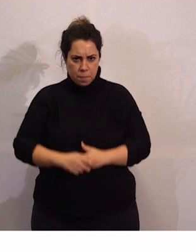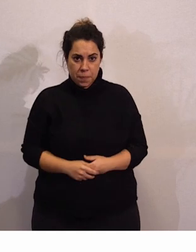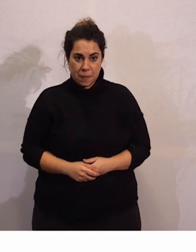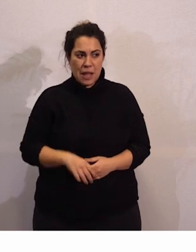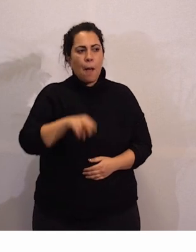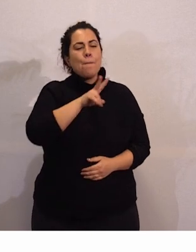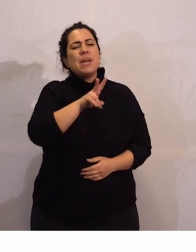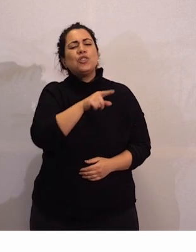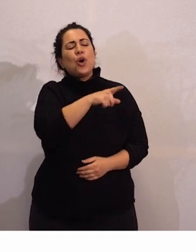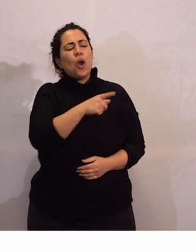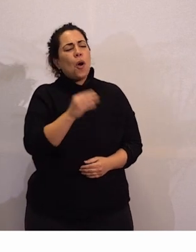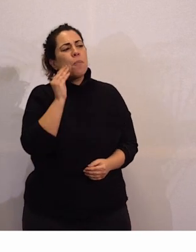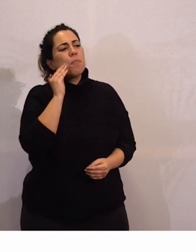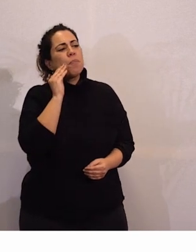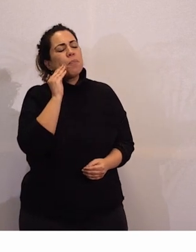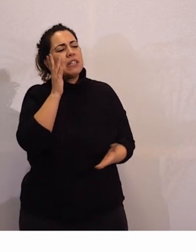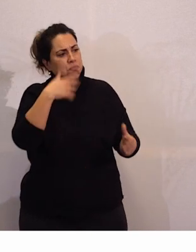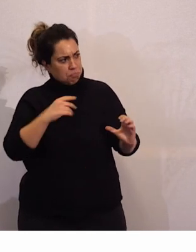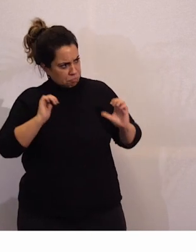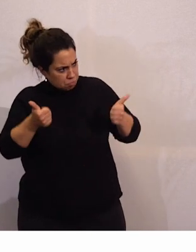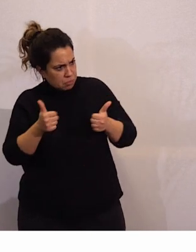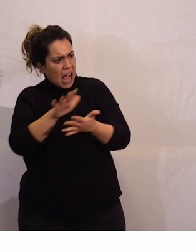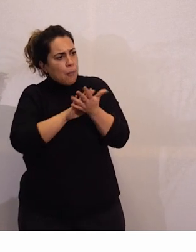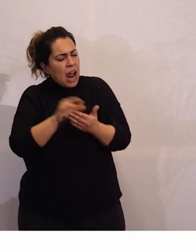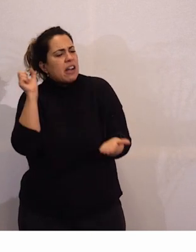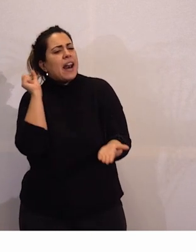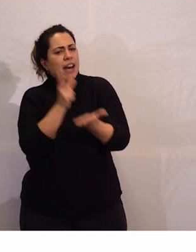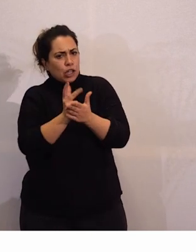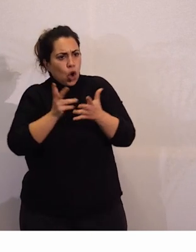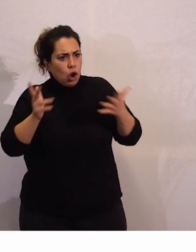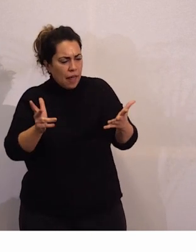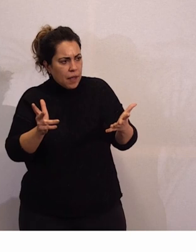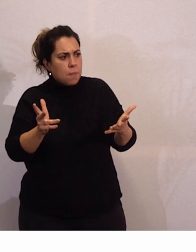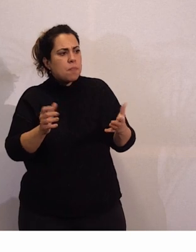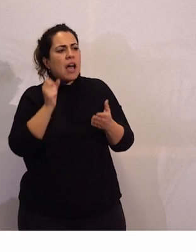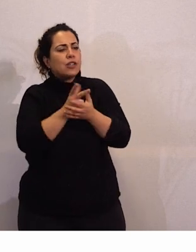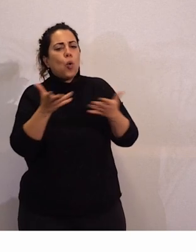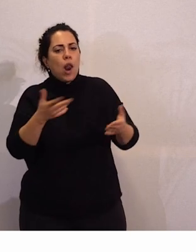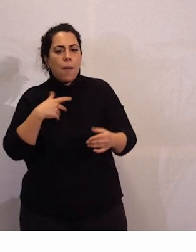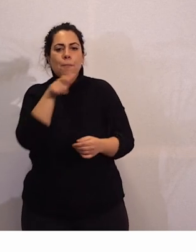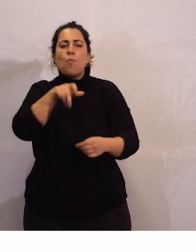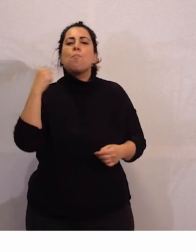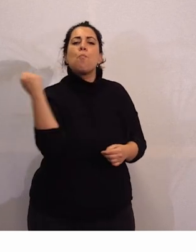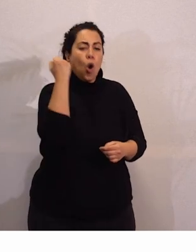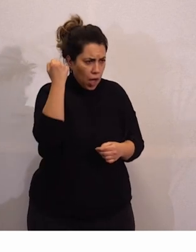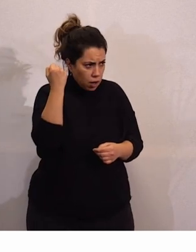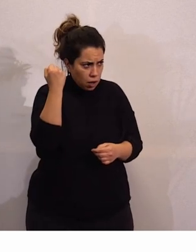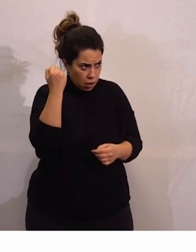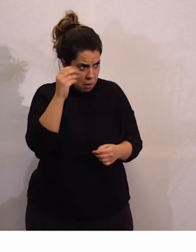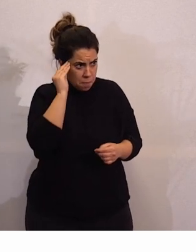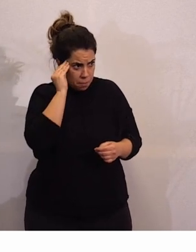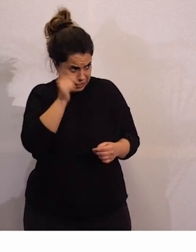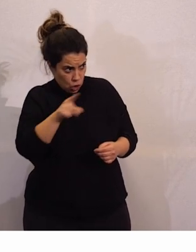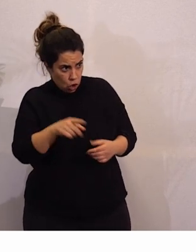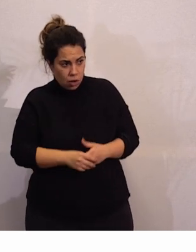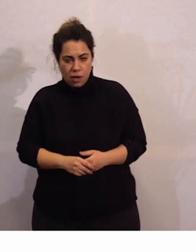Victorio, ¿qué te parece si empezamos hablando de nuestro gran reto, que es el poder de las personas? Claro que